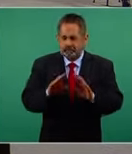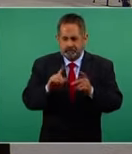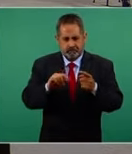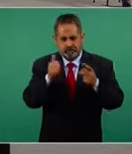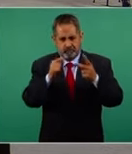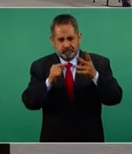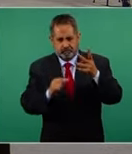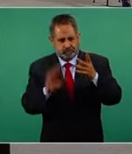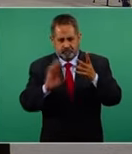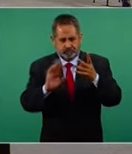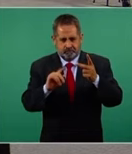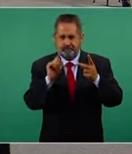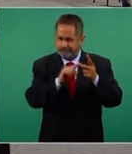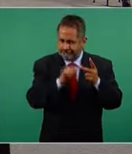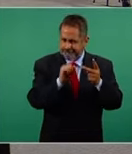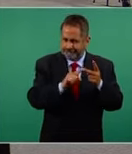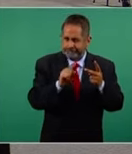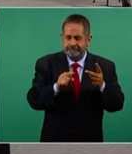pero…